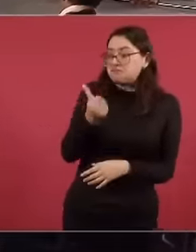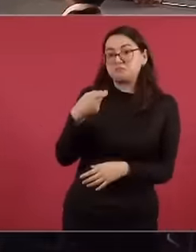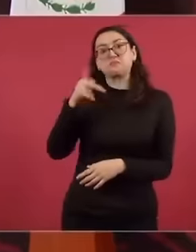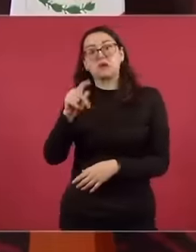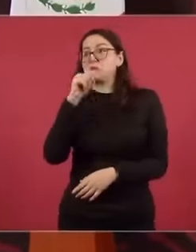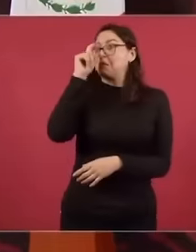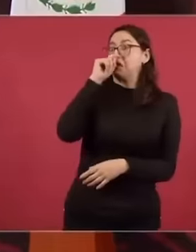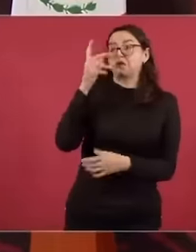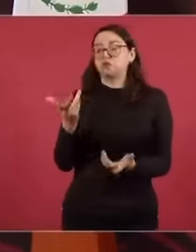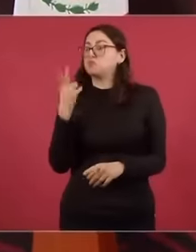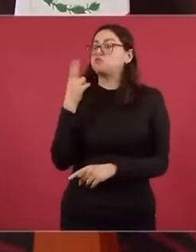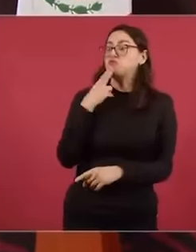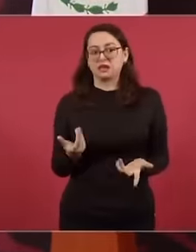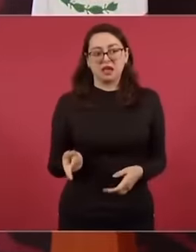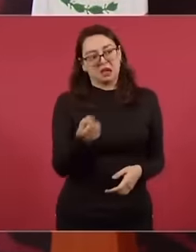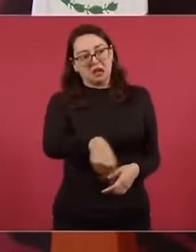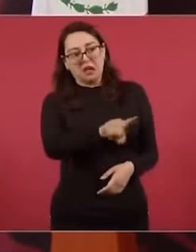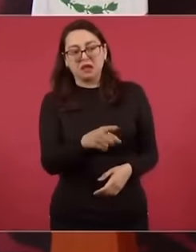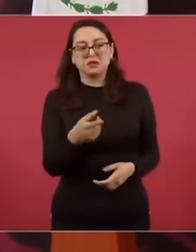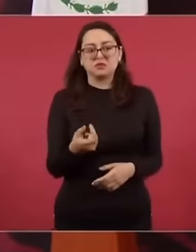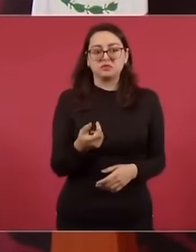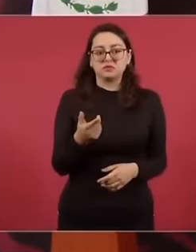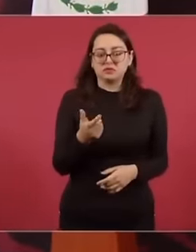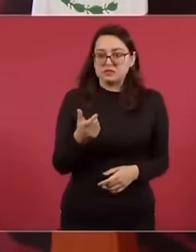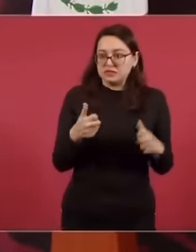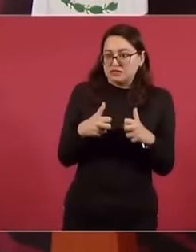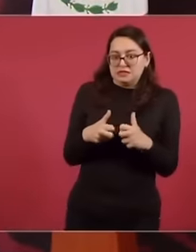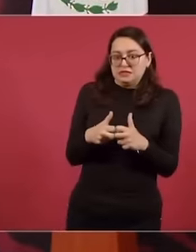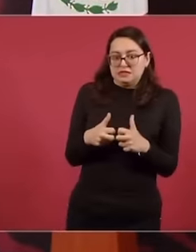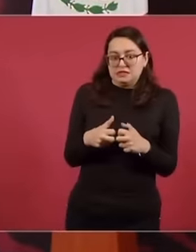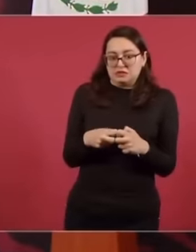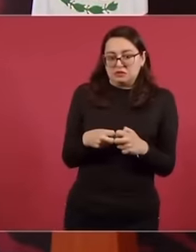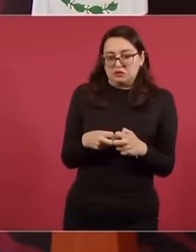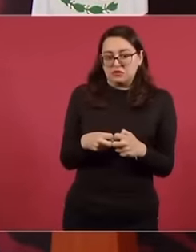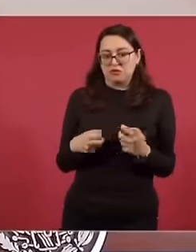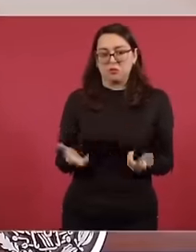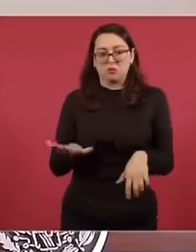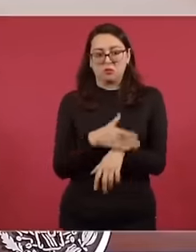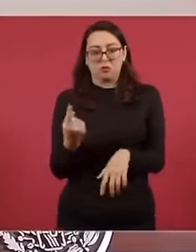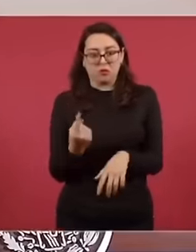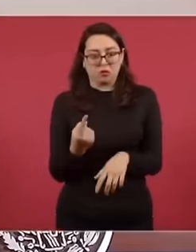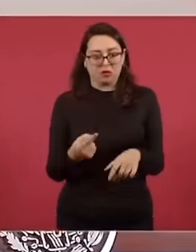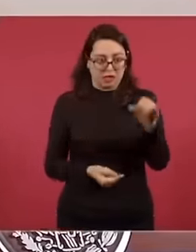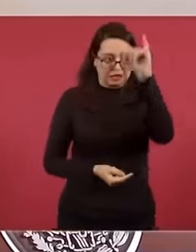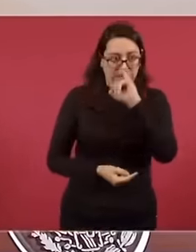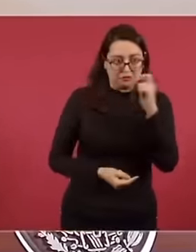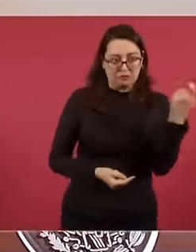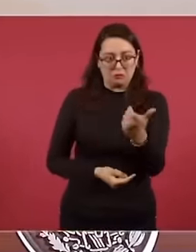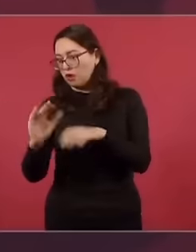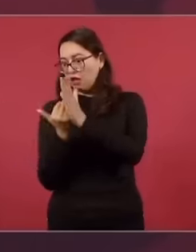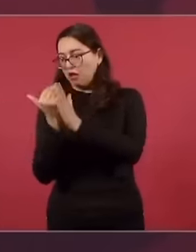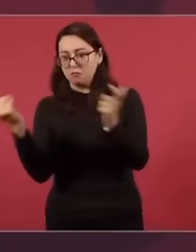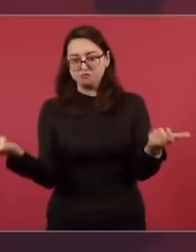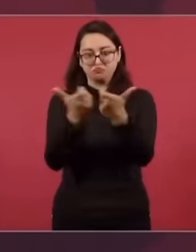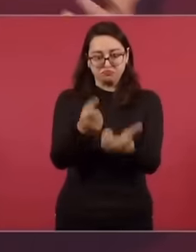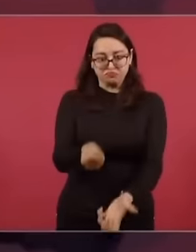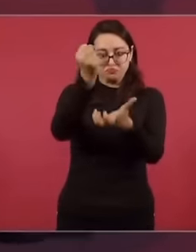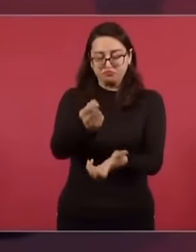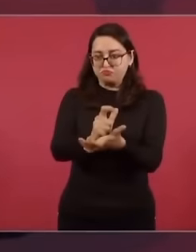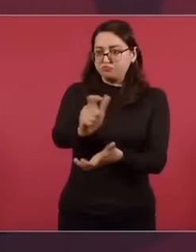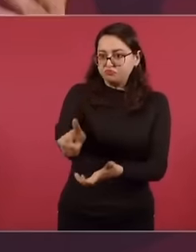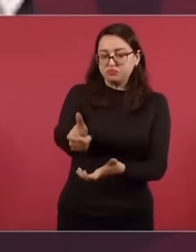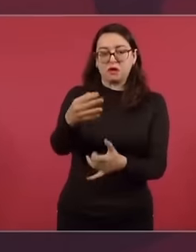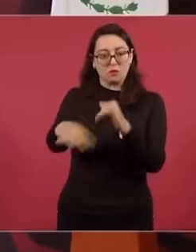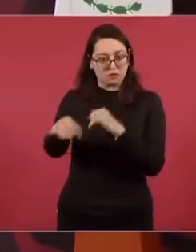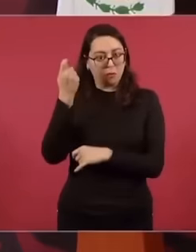y eso los pone nerviosos y que aporten más los trabajadores. Pero lo que más nervioso los pone es el que vayan a aportar más los empresarios. Bueno, para la tranquilidad de